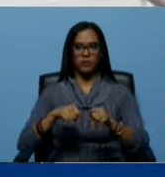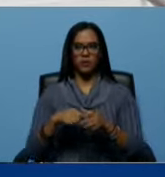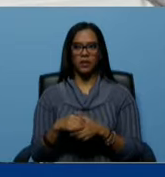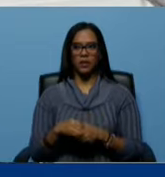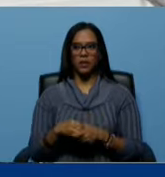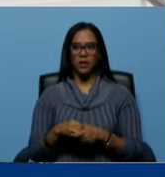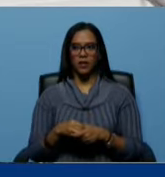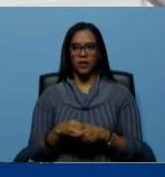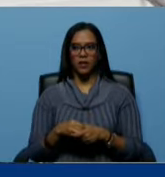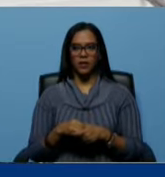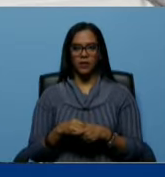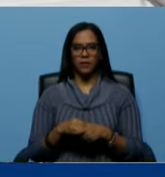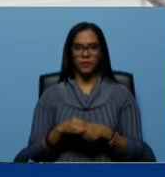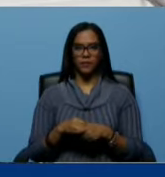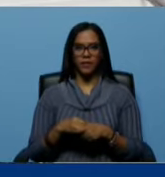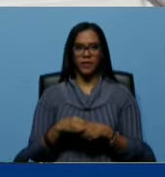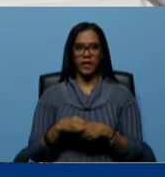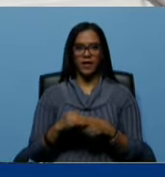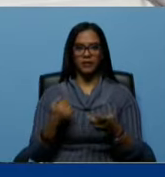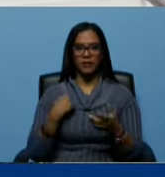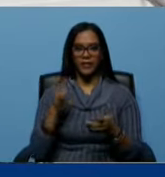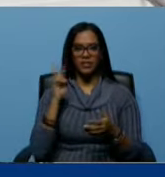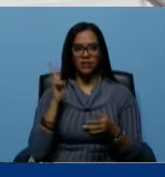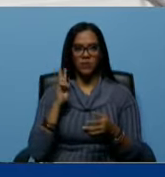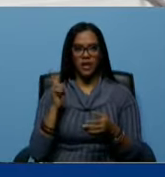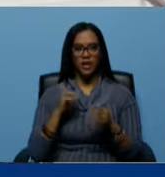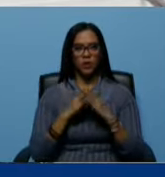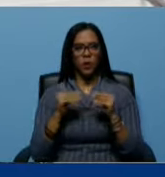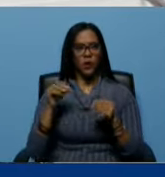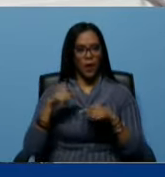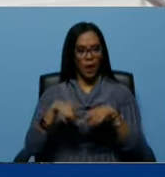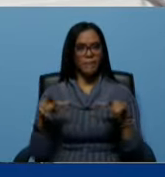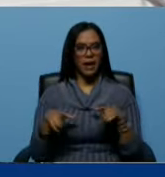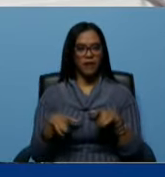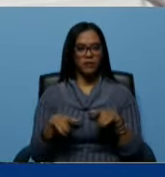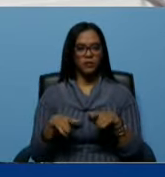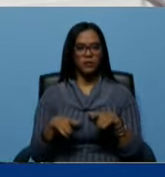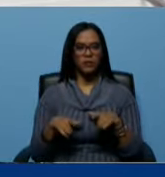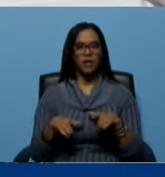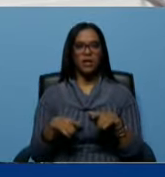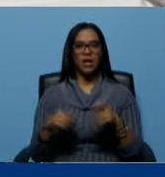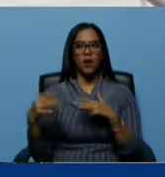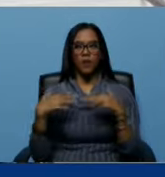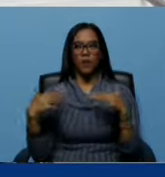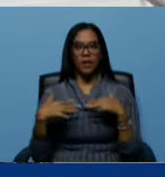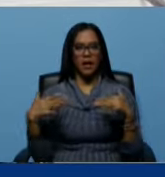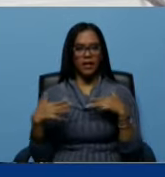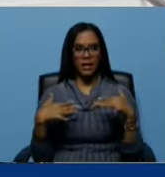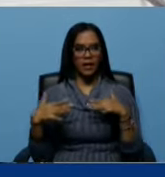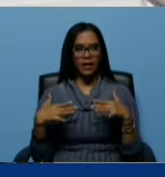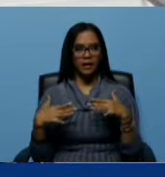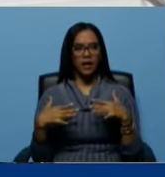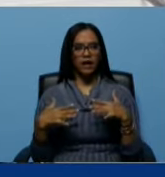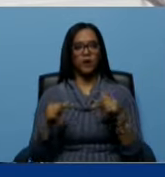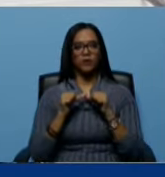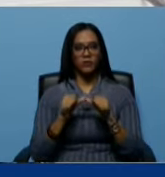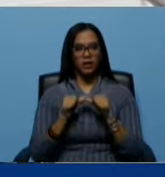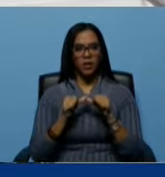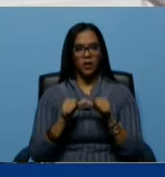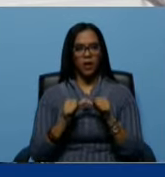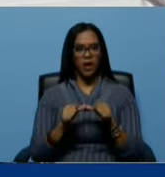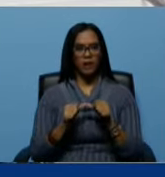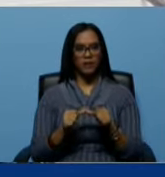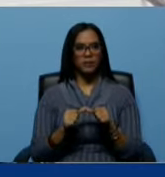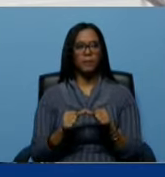nuestra Venezuela querida en todos los espacios así que es una guerra cognitiva es una guerra para